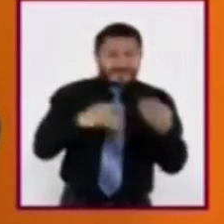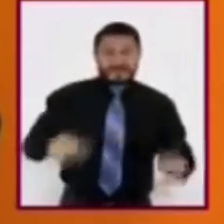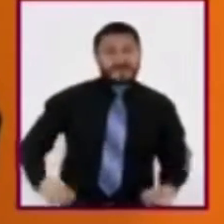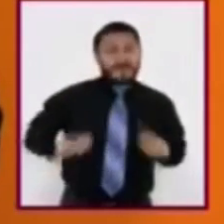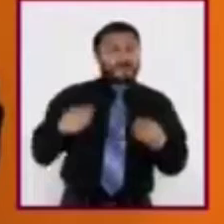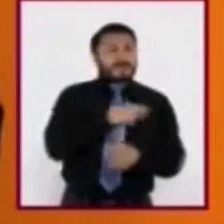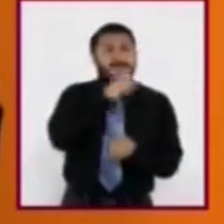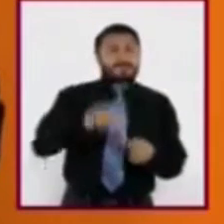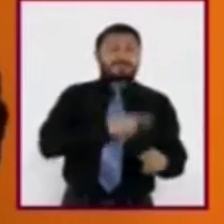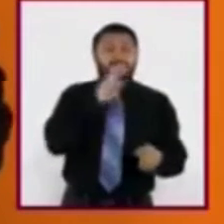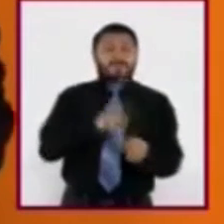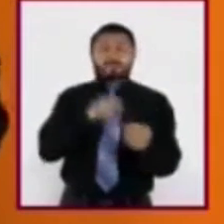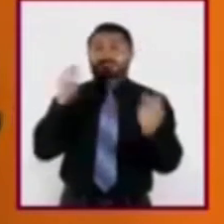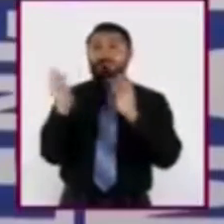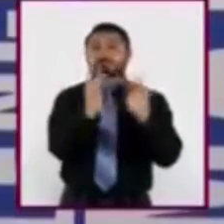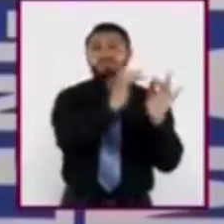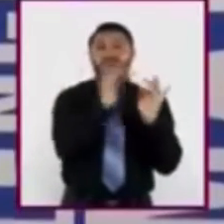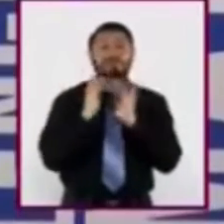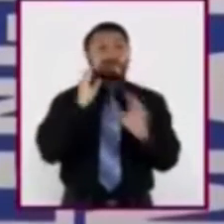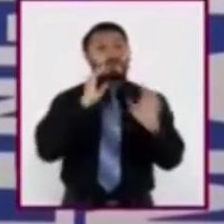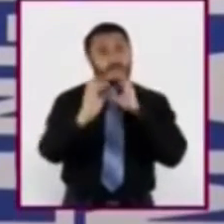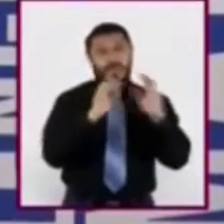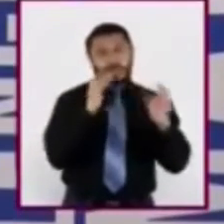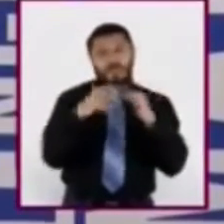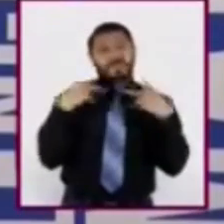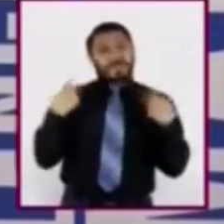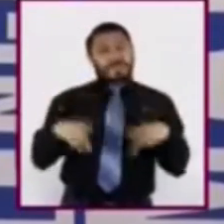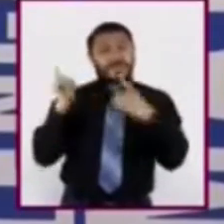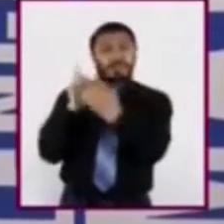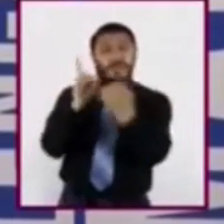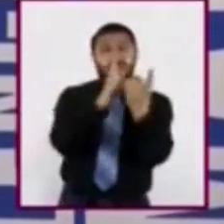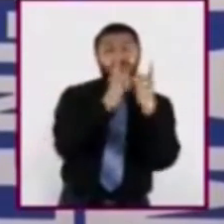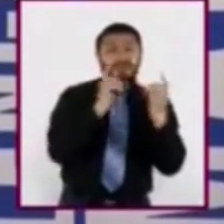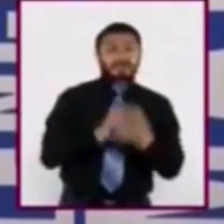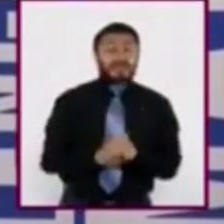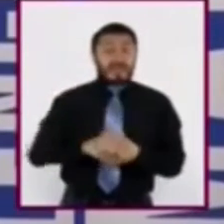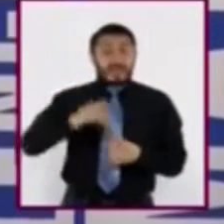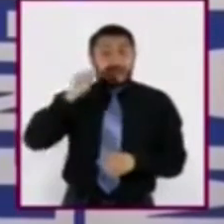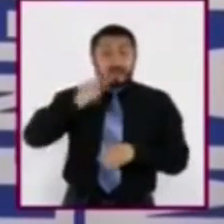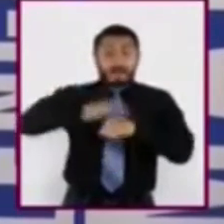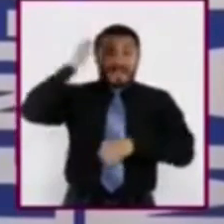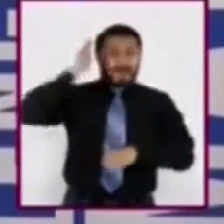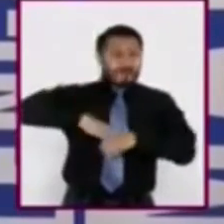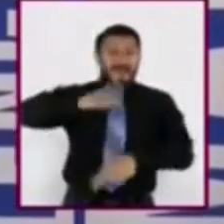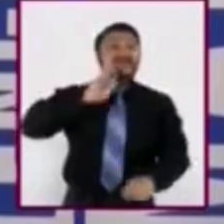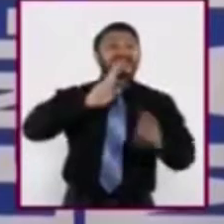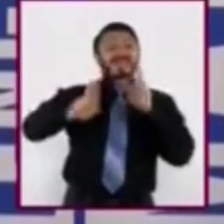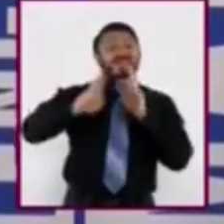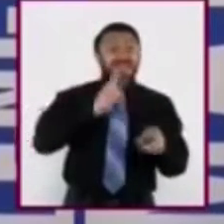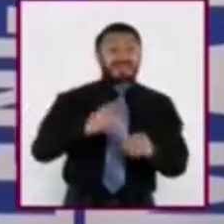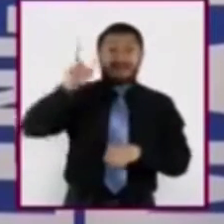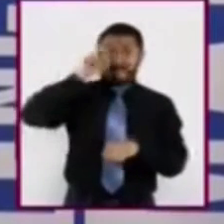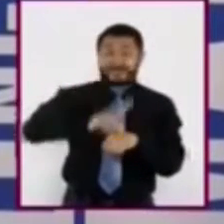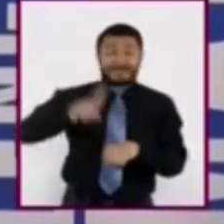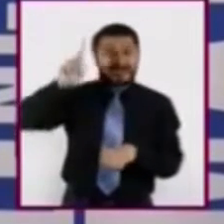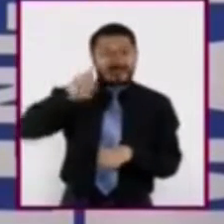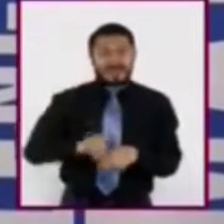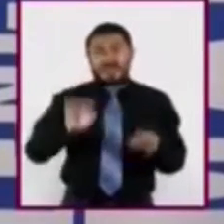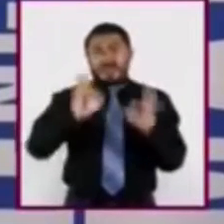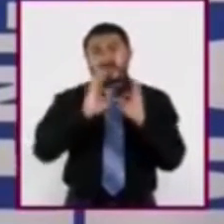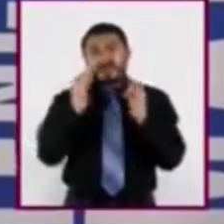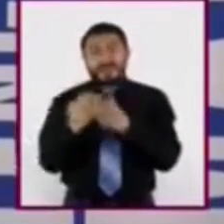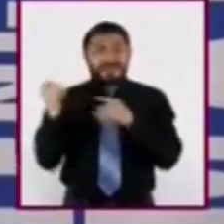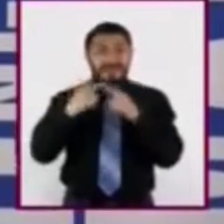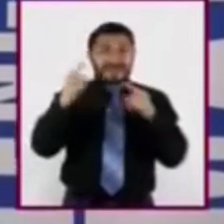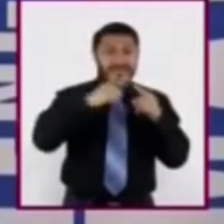interacciones con otras personas. Y cada vez nos llegan más noticias. Hoy en día, con tantos medios y plataformas para